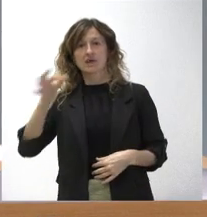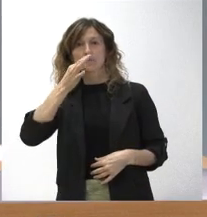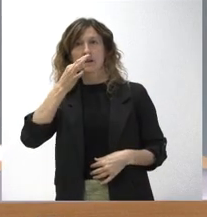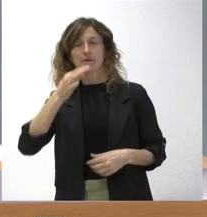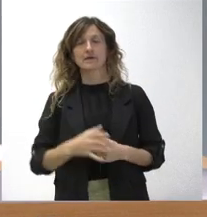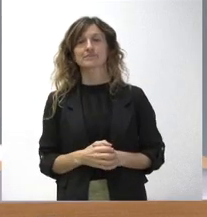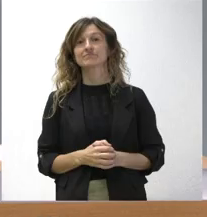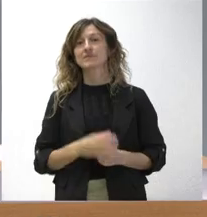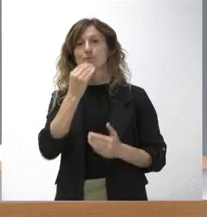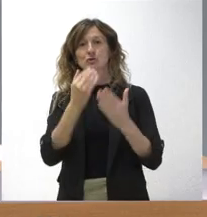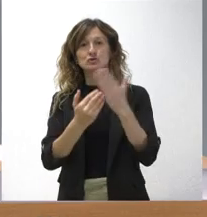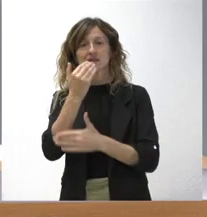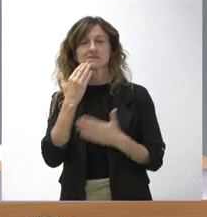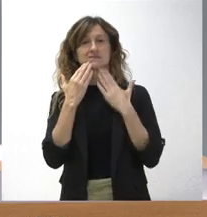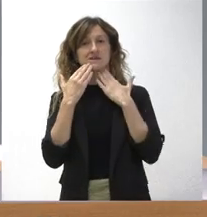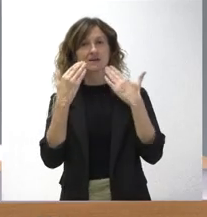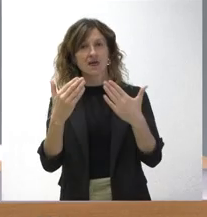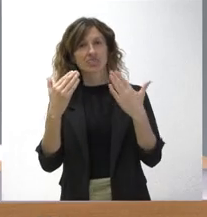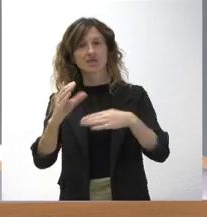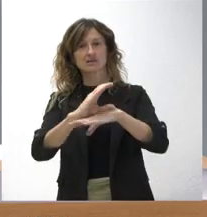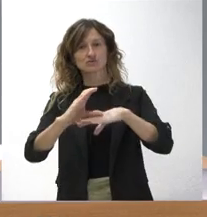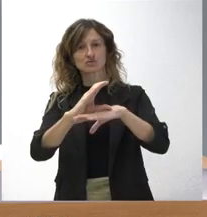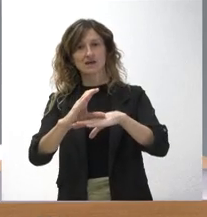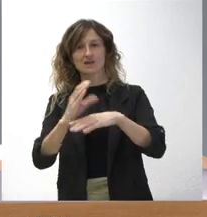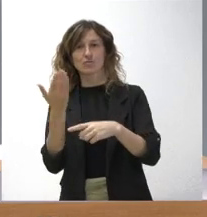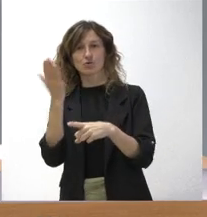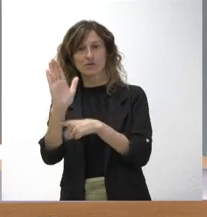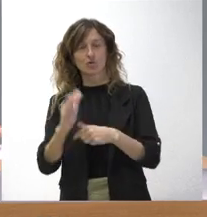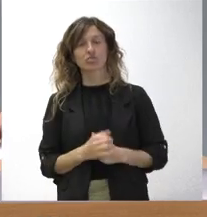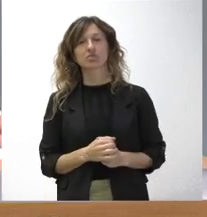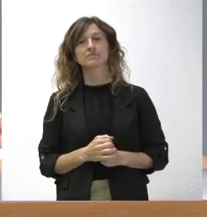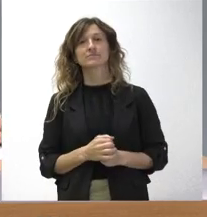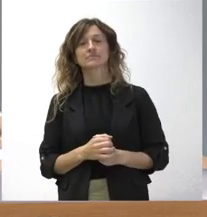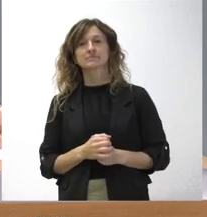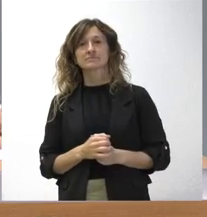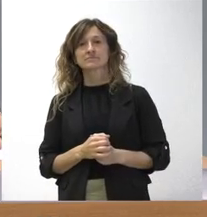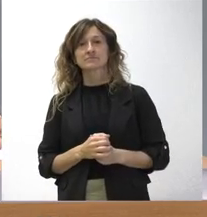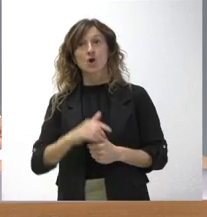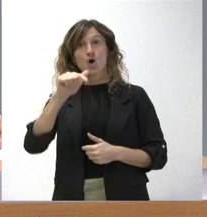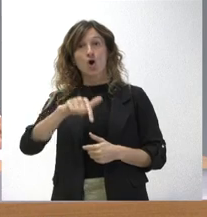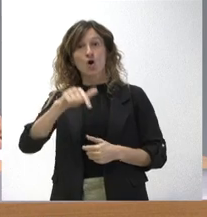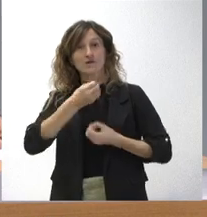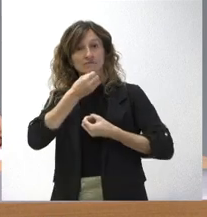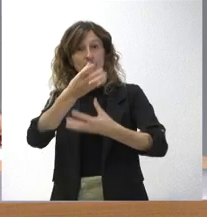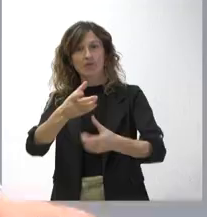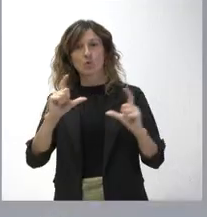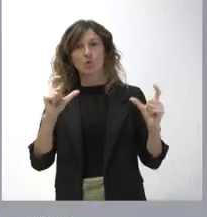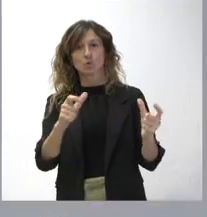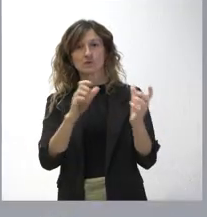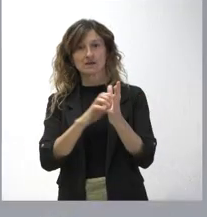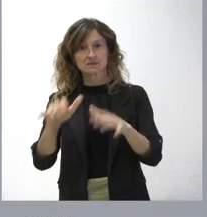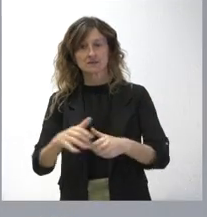Buenos días. Muchas gracias, consejero portavoz. Hoy se ha informado a la Junta de Castilla y León